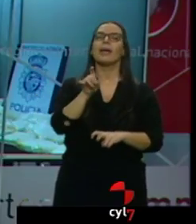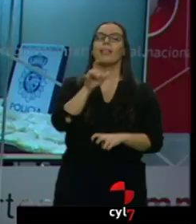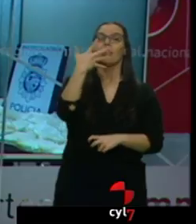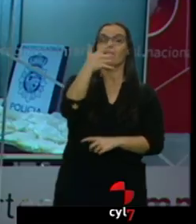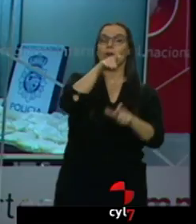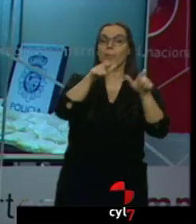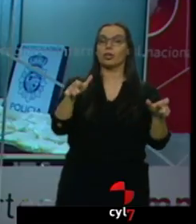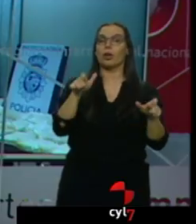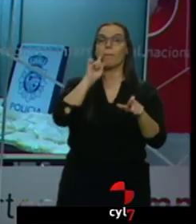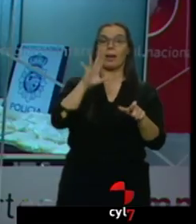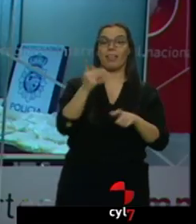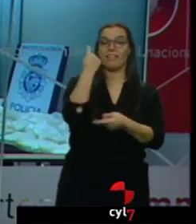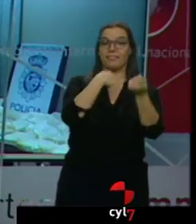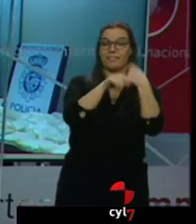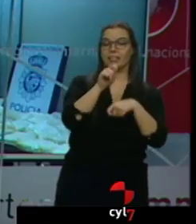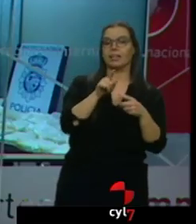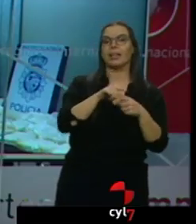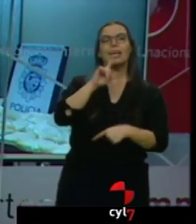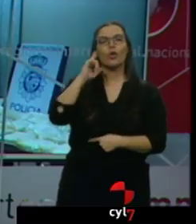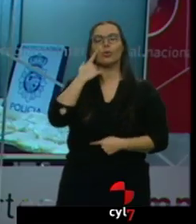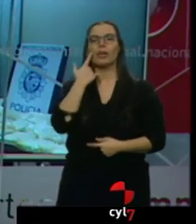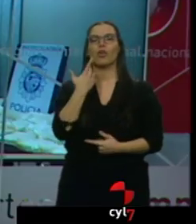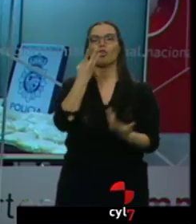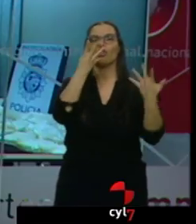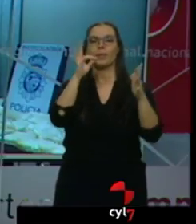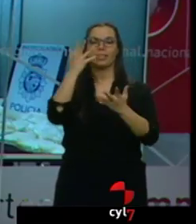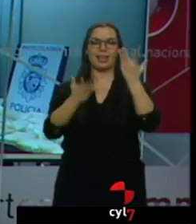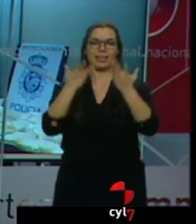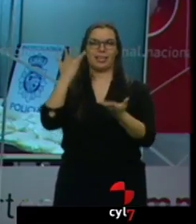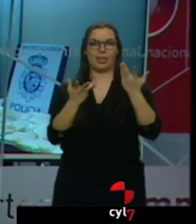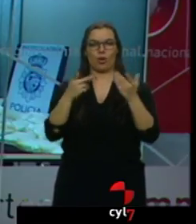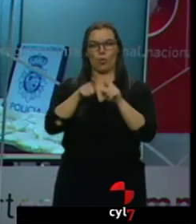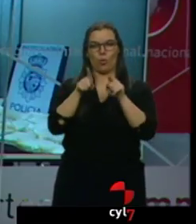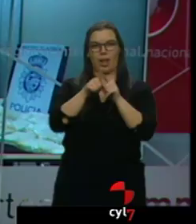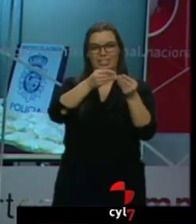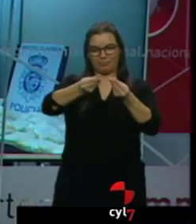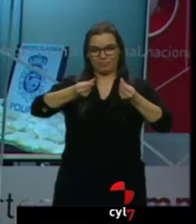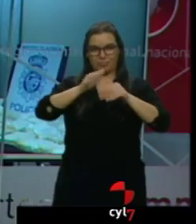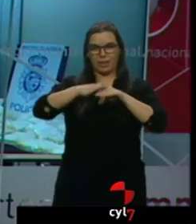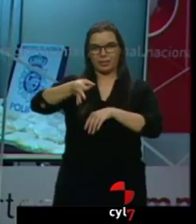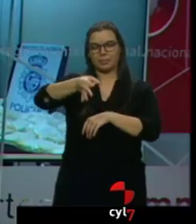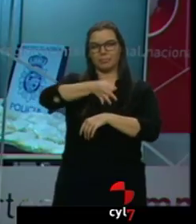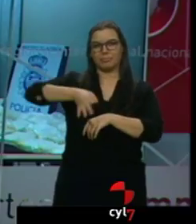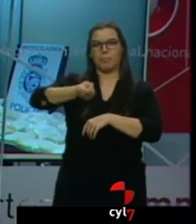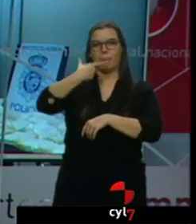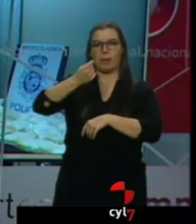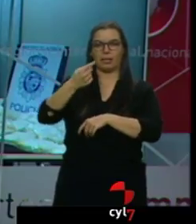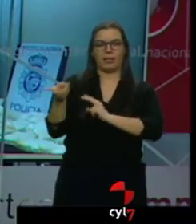y se han incautado 90 kilos de sulfato de anfetamina. Es la mayor retirada de este tipo de droga realizada este año en toda España.